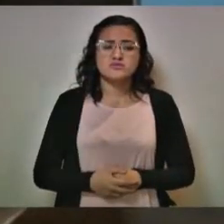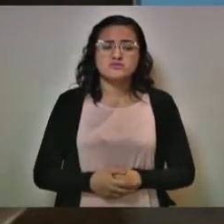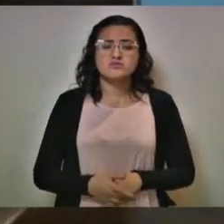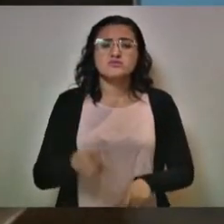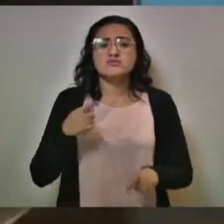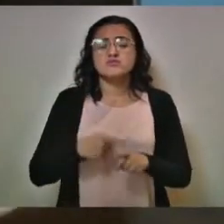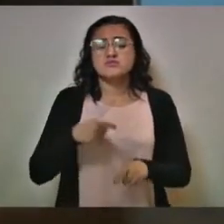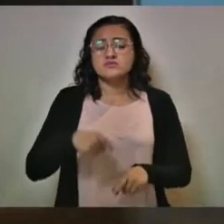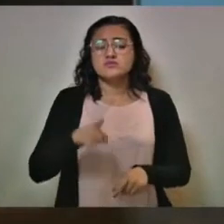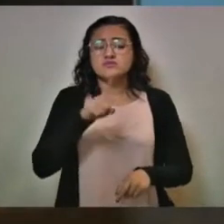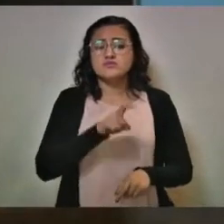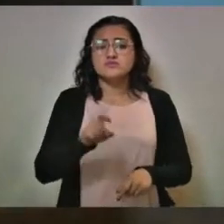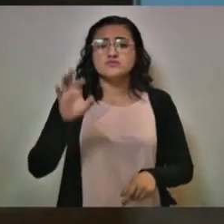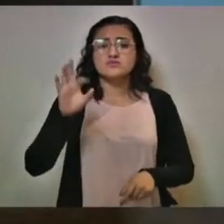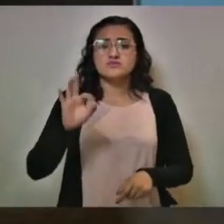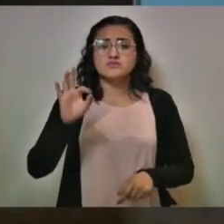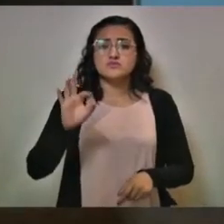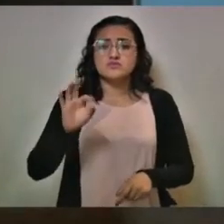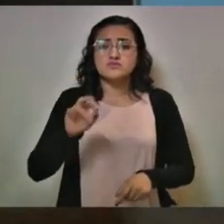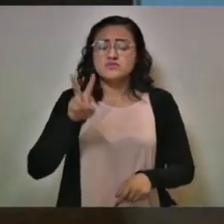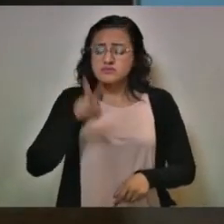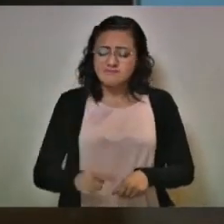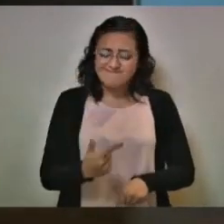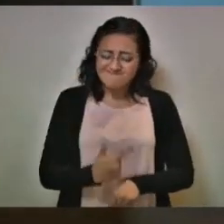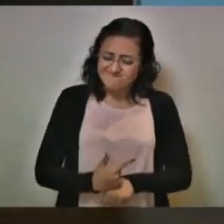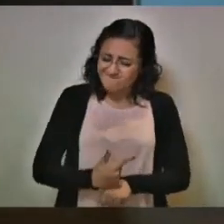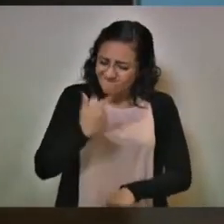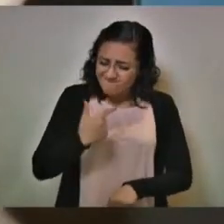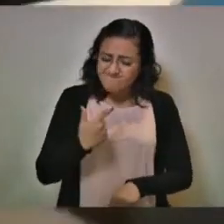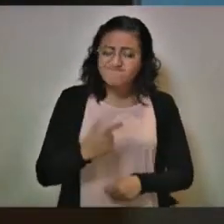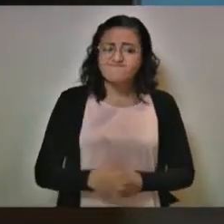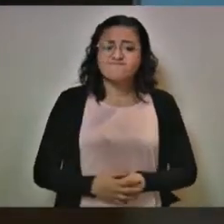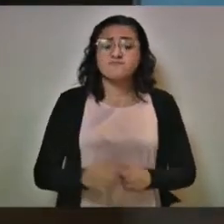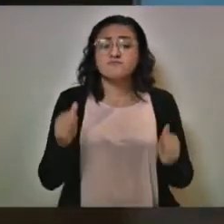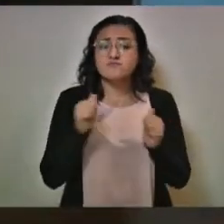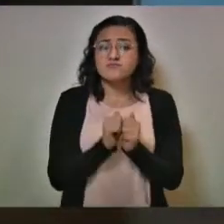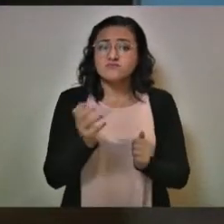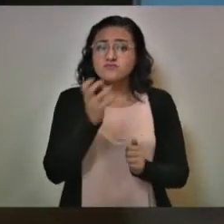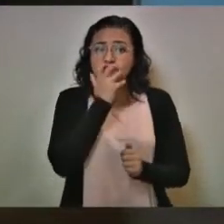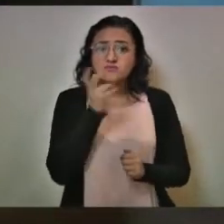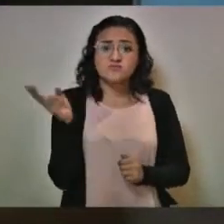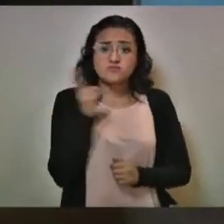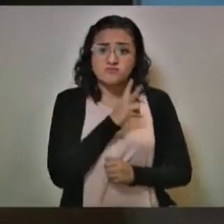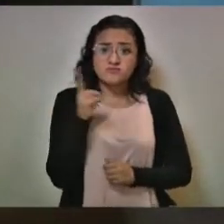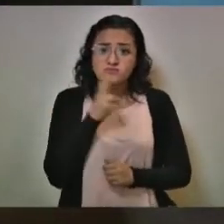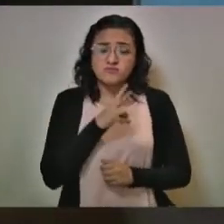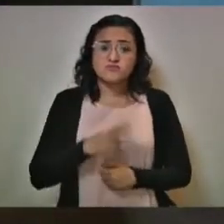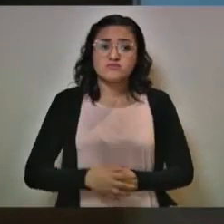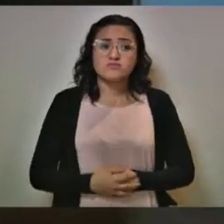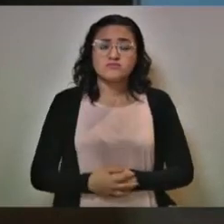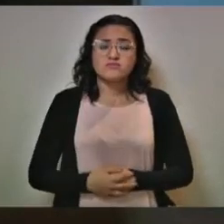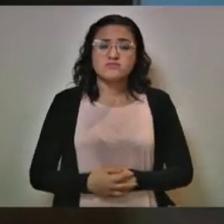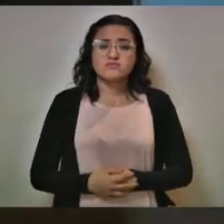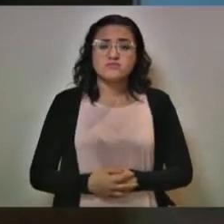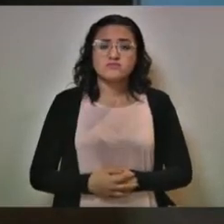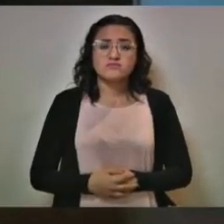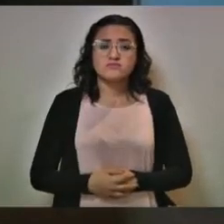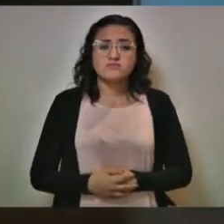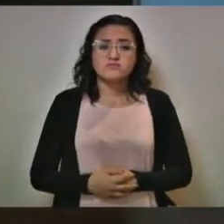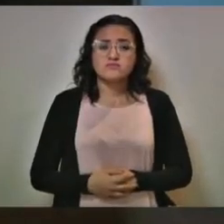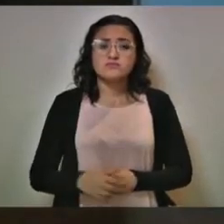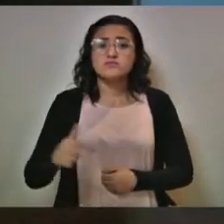140 en estado crítico con ventilación mecánica, 12